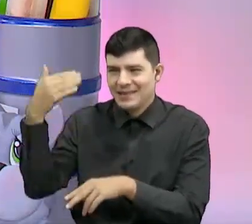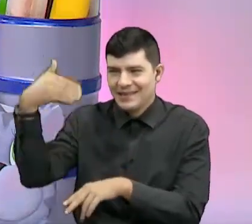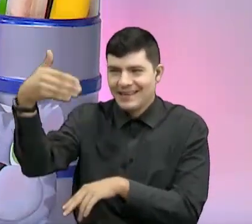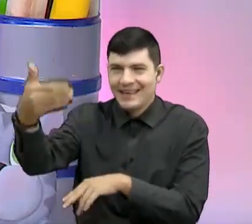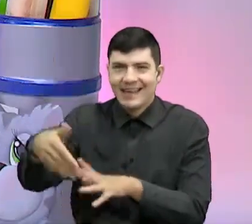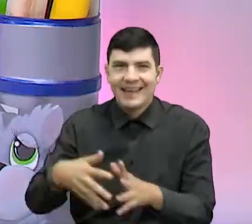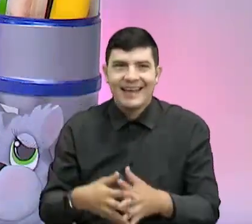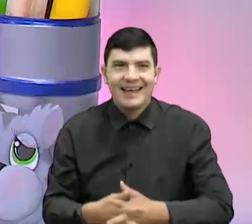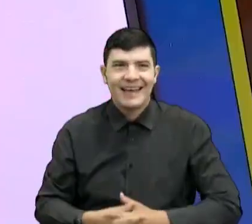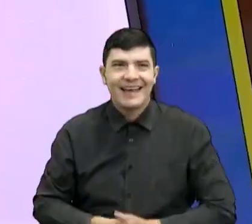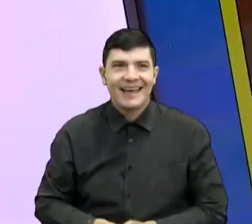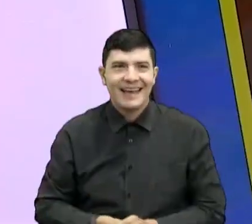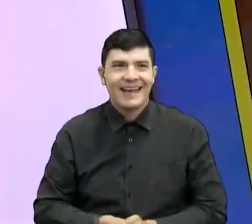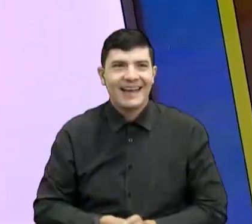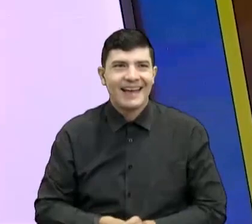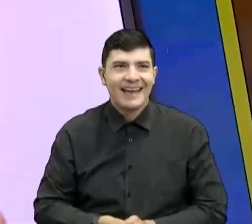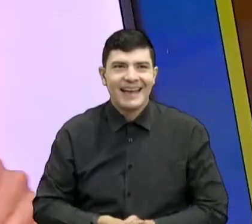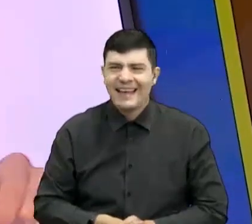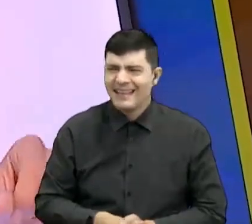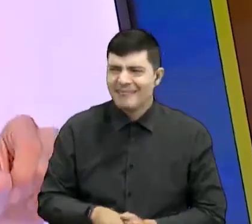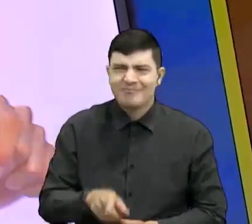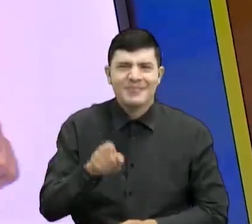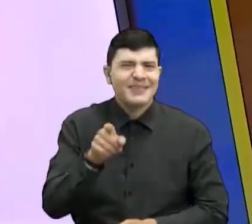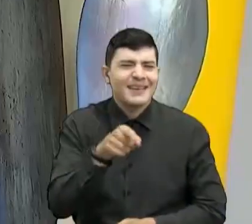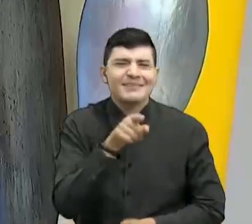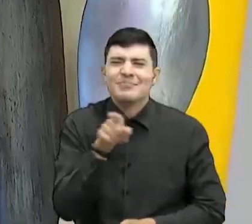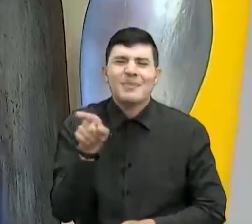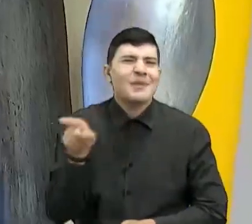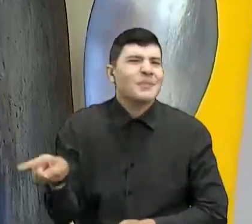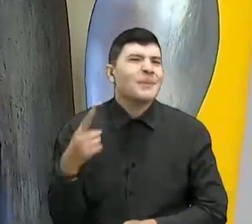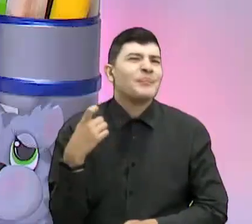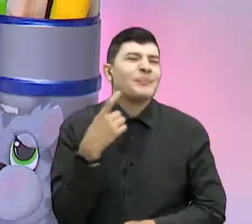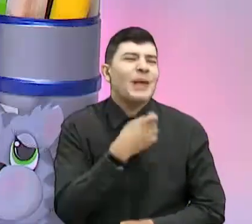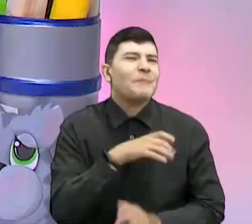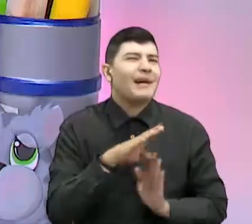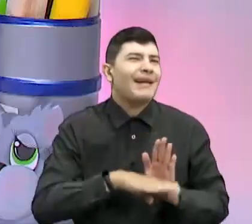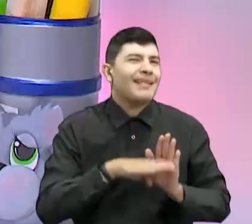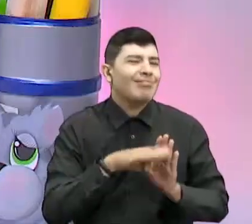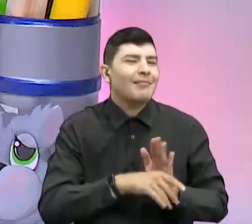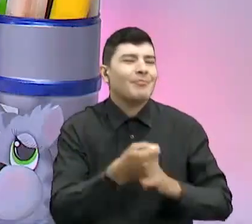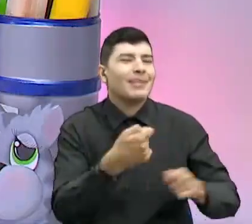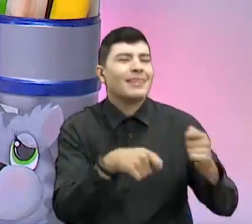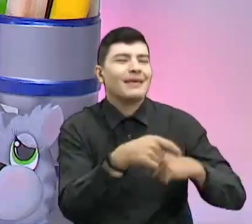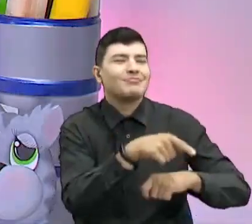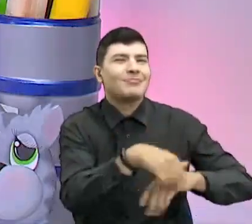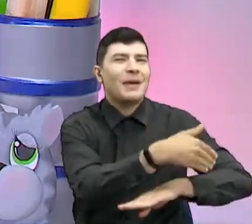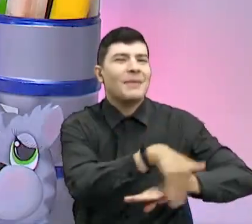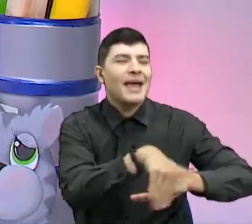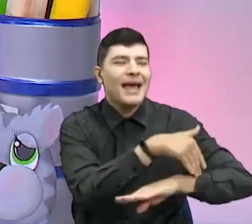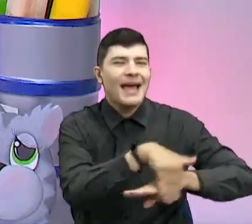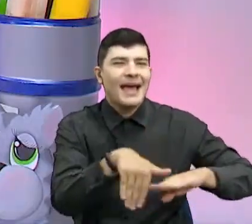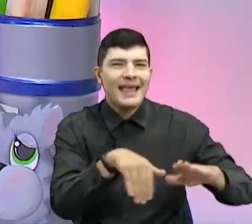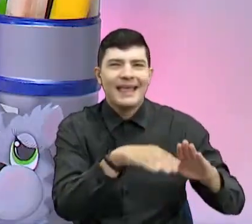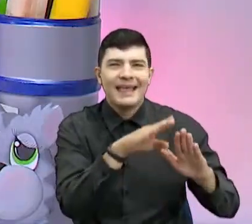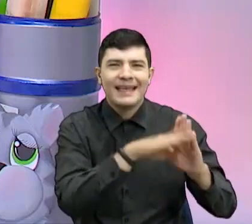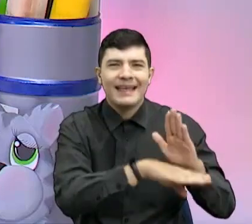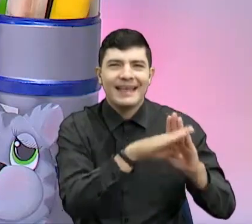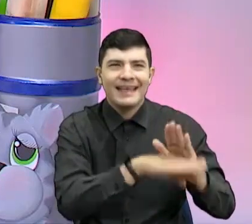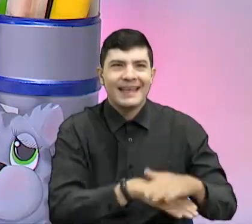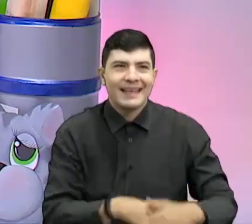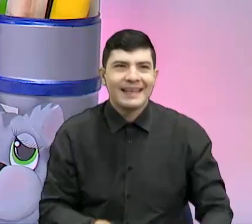les digo cómo se llama. Esos que consiguen el mercado negro por ahí. Listo. Pasémoslo. El olfato. Muy bien.